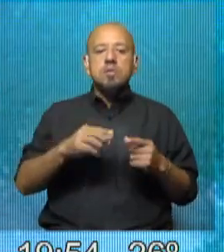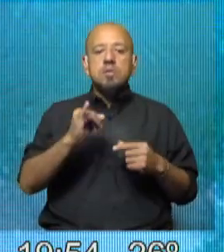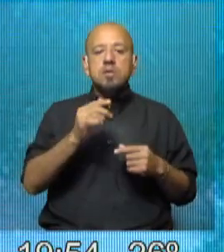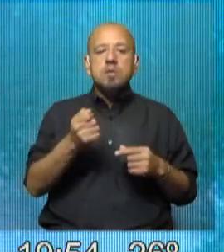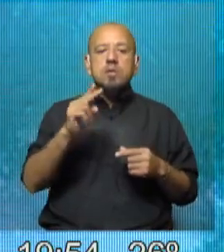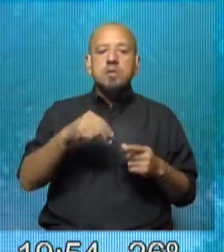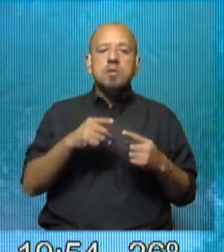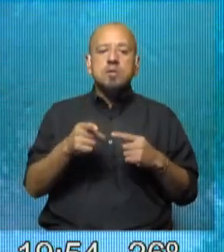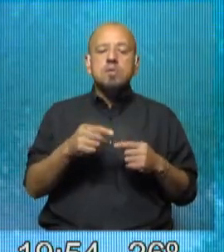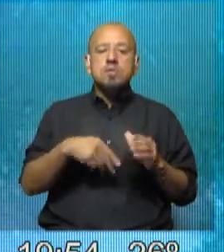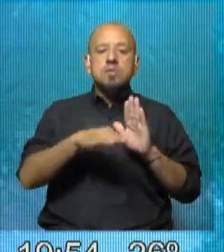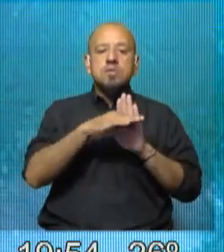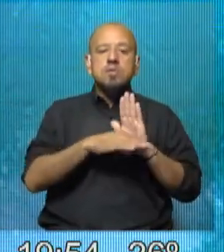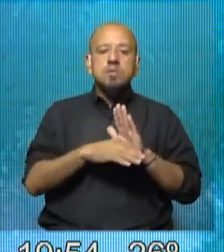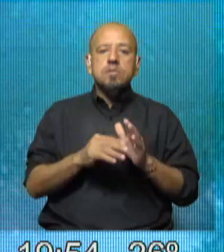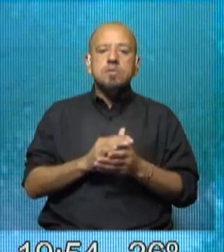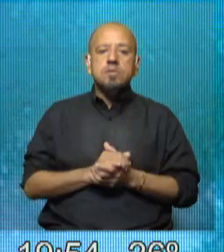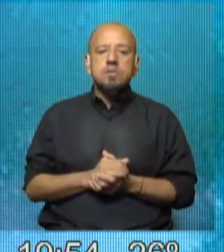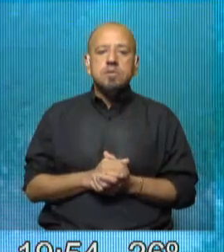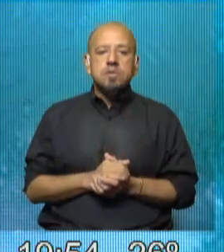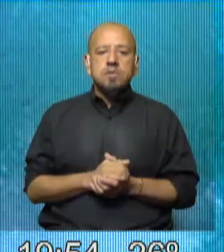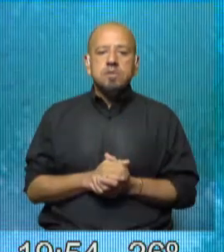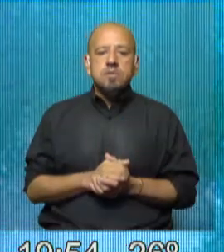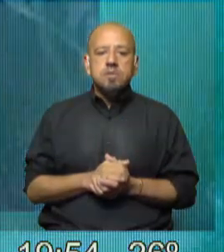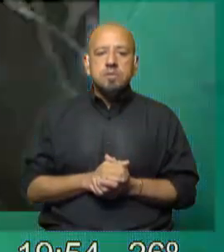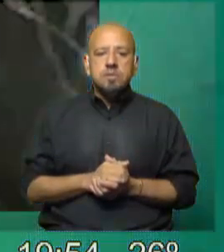es integrante del programa uruguayo de reservas de surf.